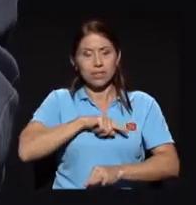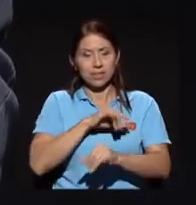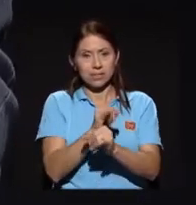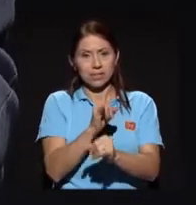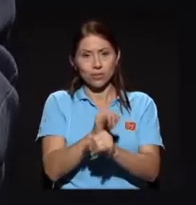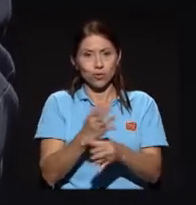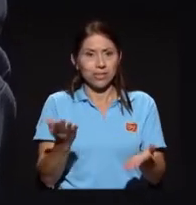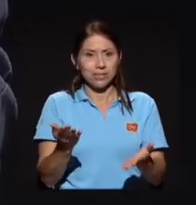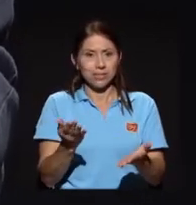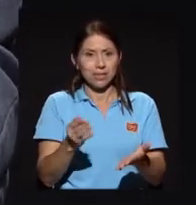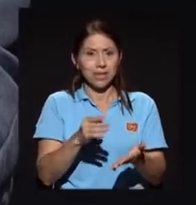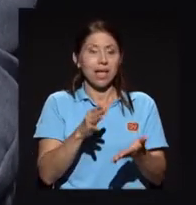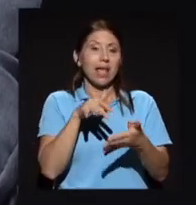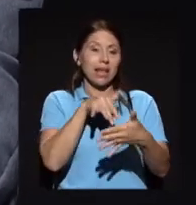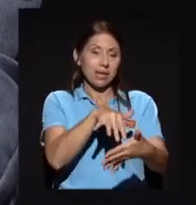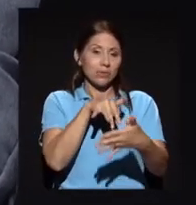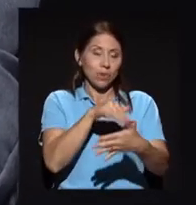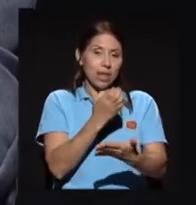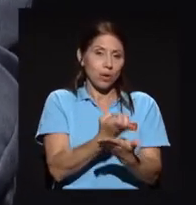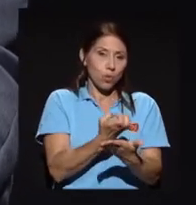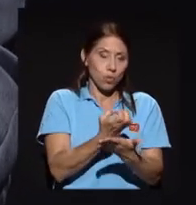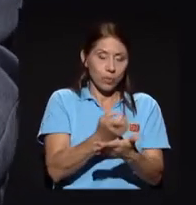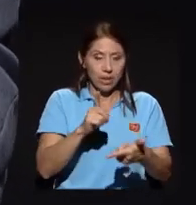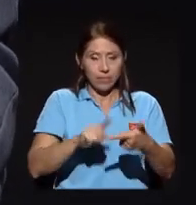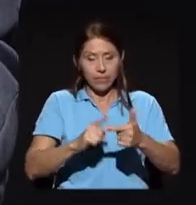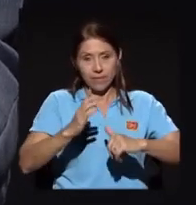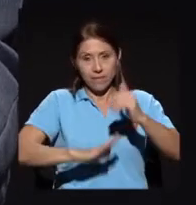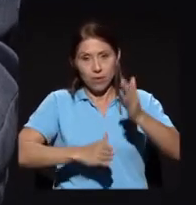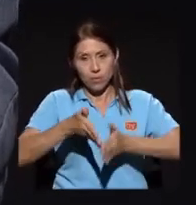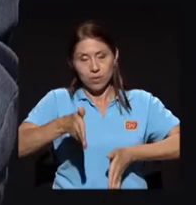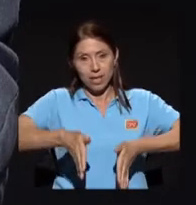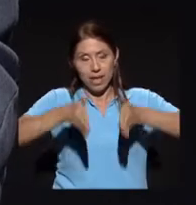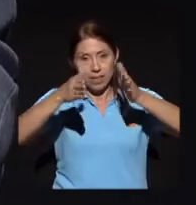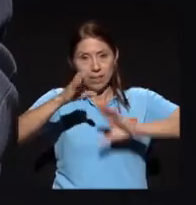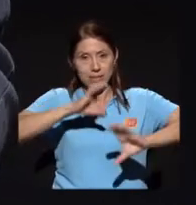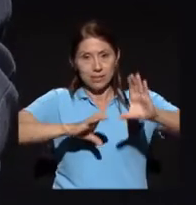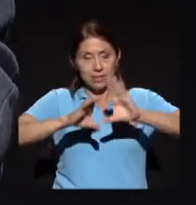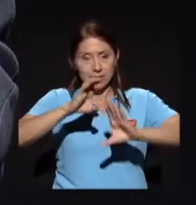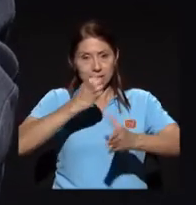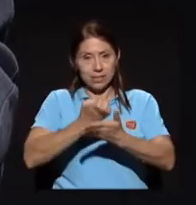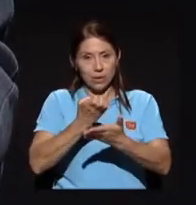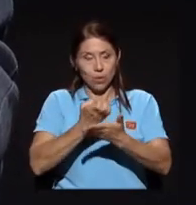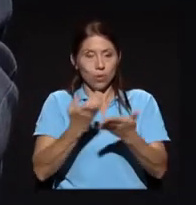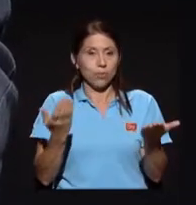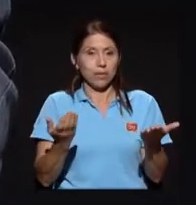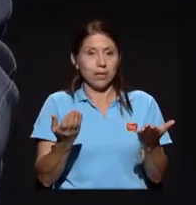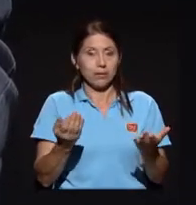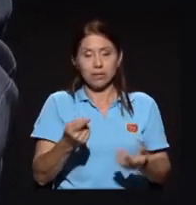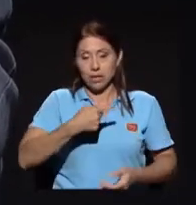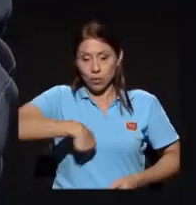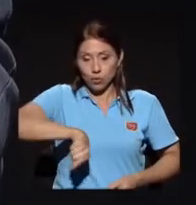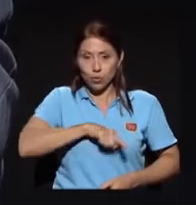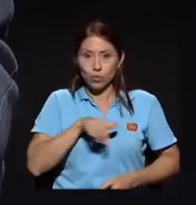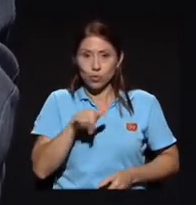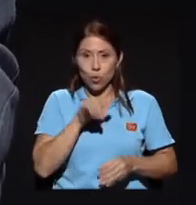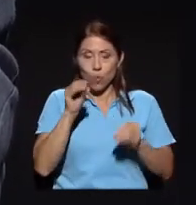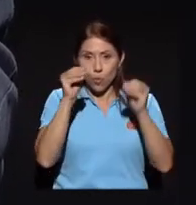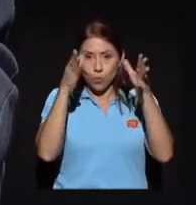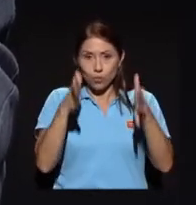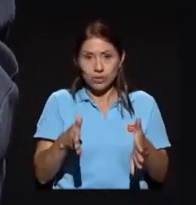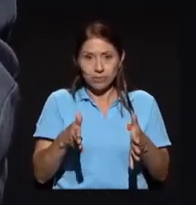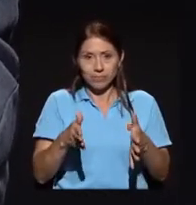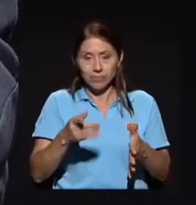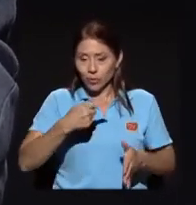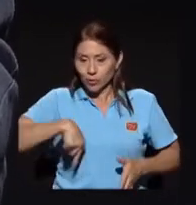en la escuela de economía, en la facultad. Y como universitarios somos de cuerpo entero,